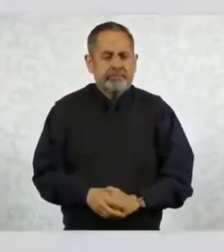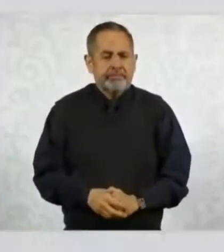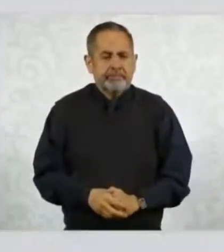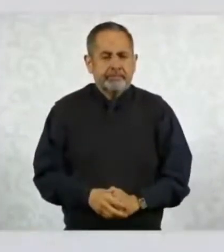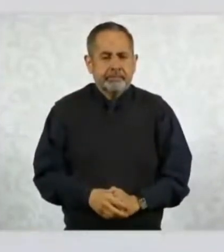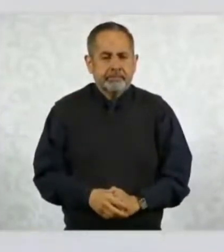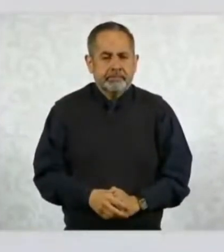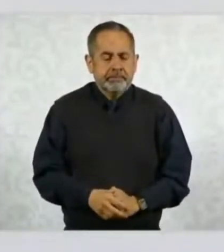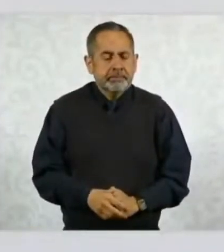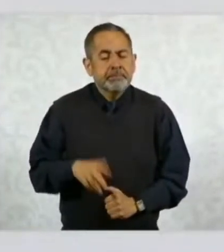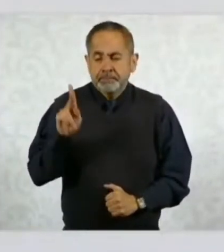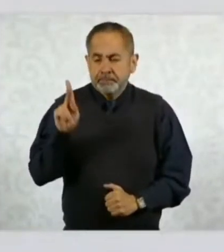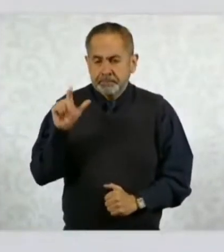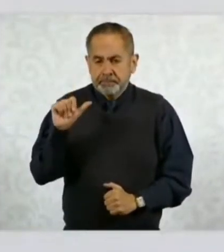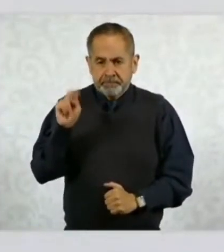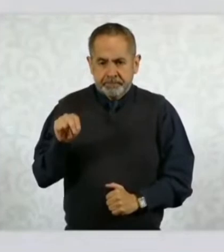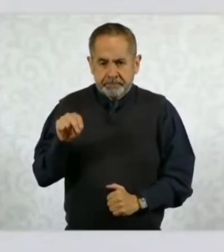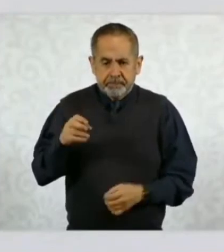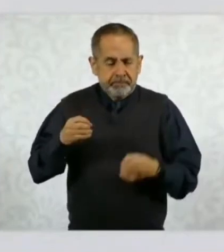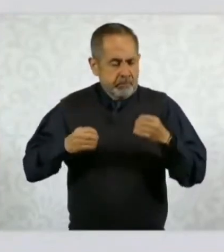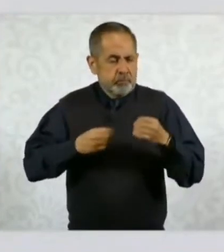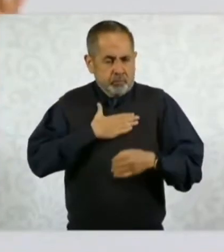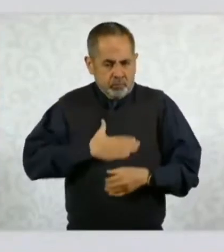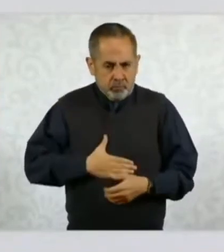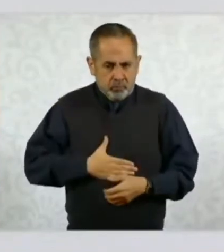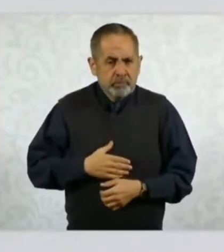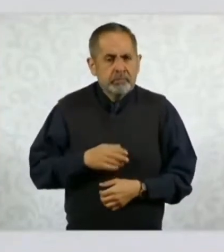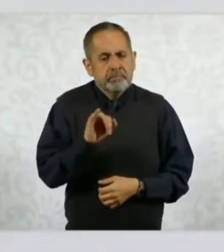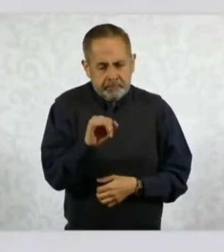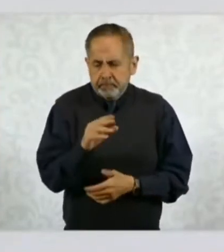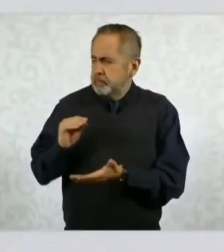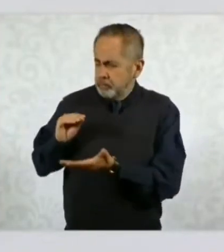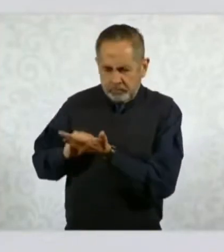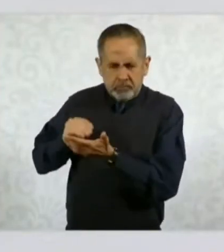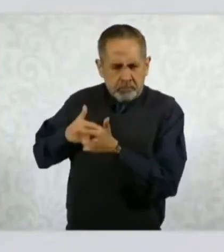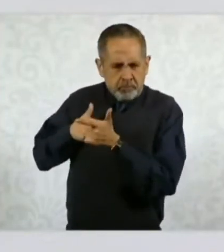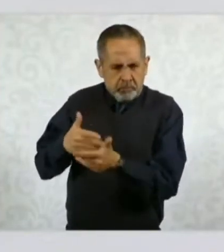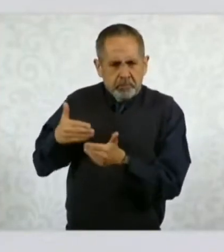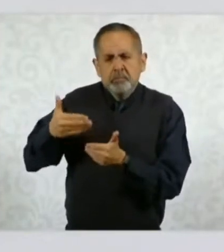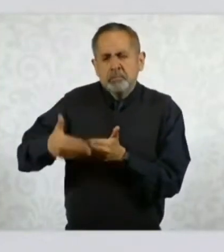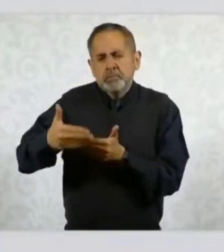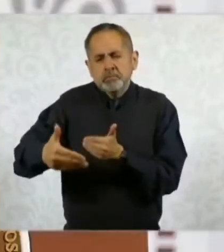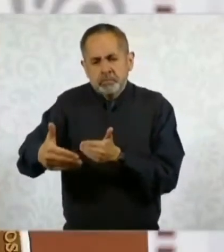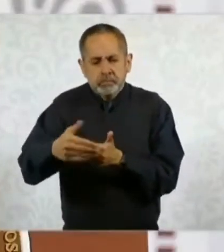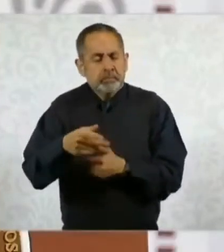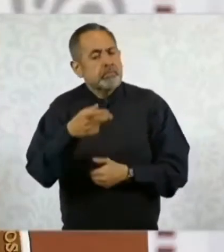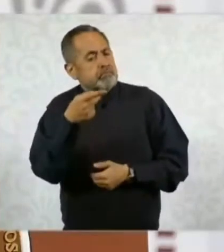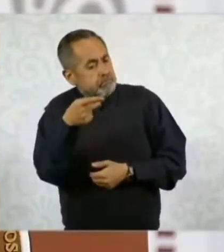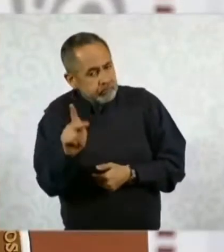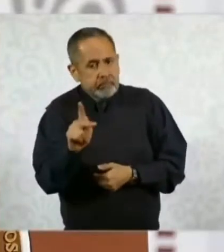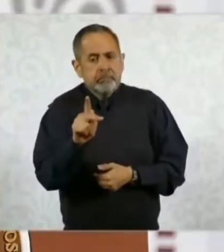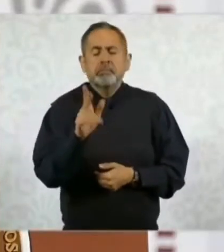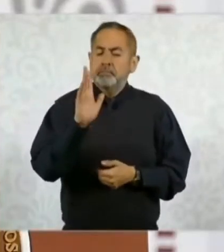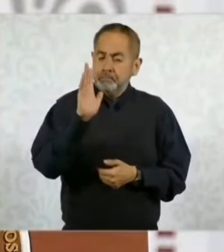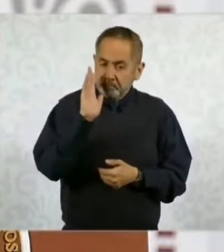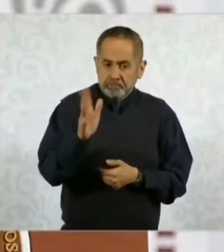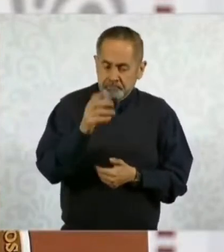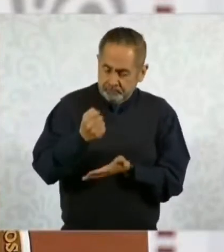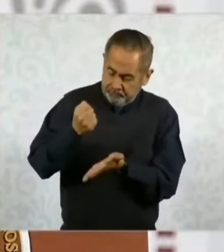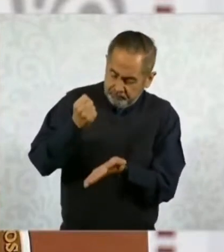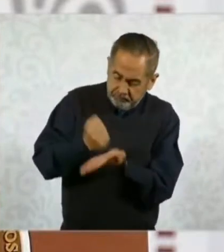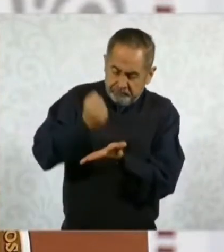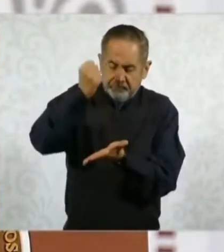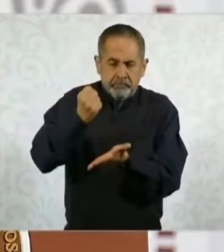más que los planes de justicia hoy fue que le vamos a dar continuidad. Fue aprobada ya, y además es una